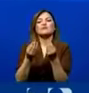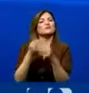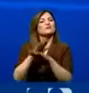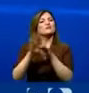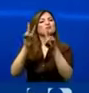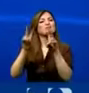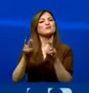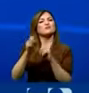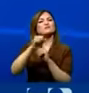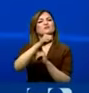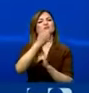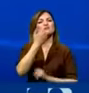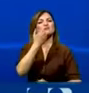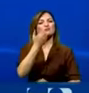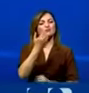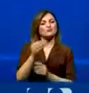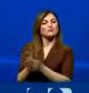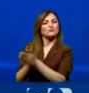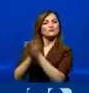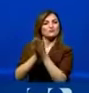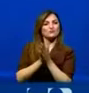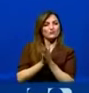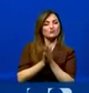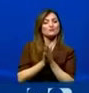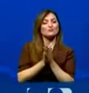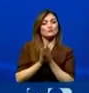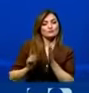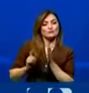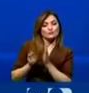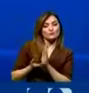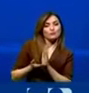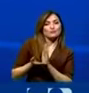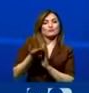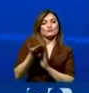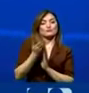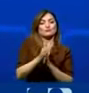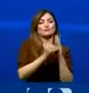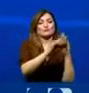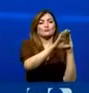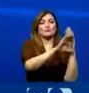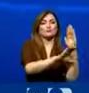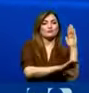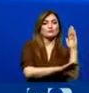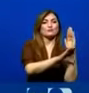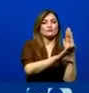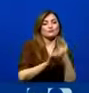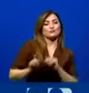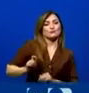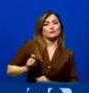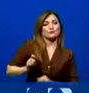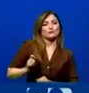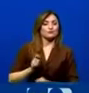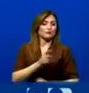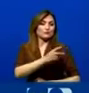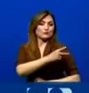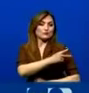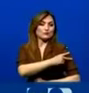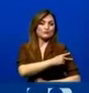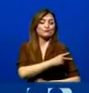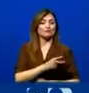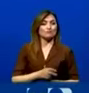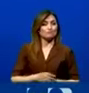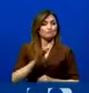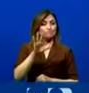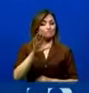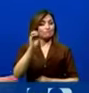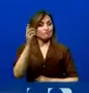enfrenta a una solicitud para que se incremente de manera inconstitucional, de manera inconstitucional, el 500 millones de